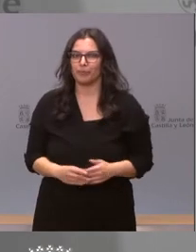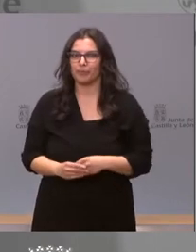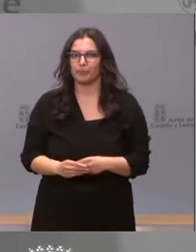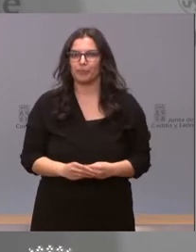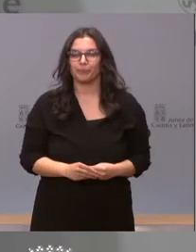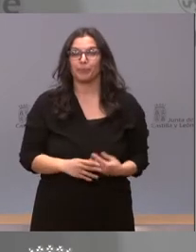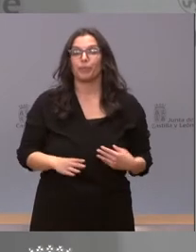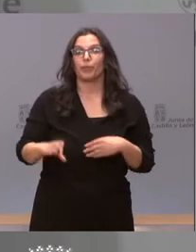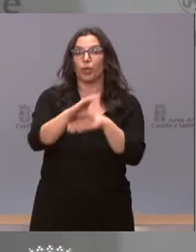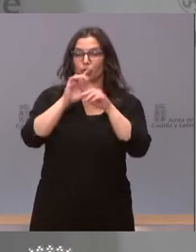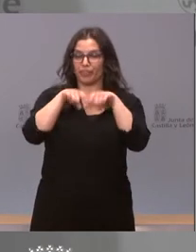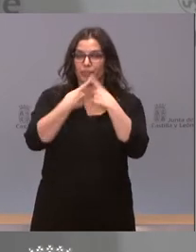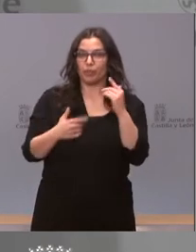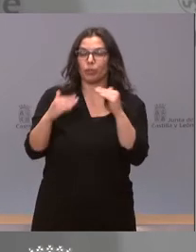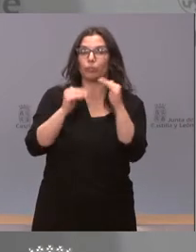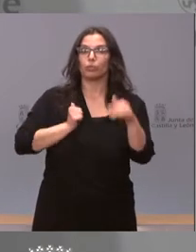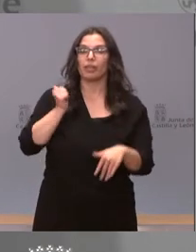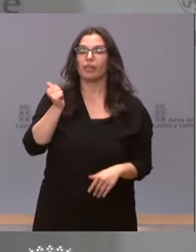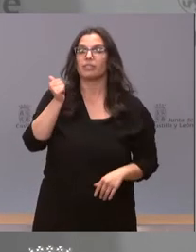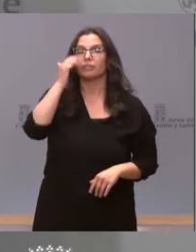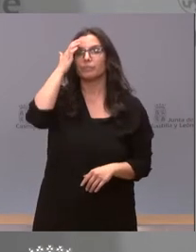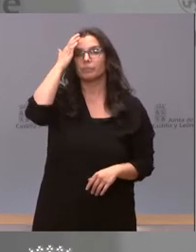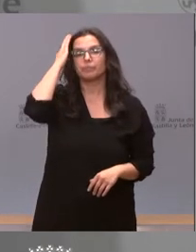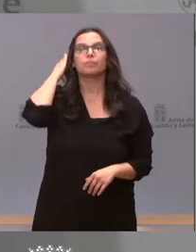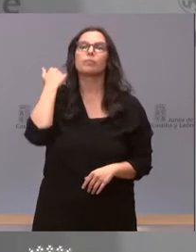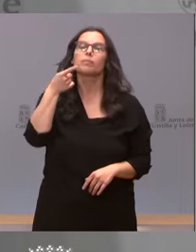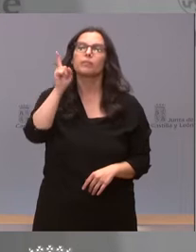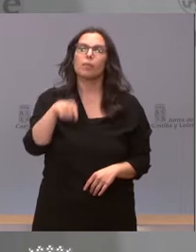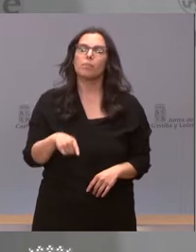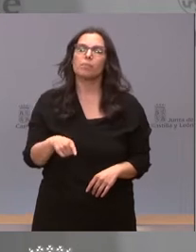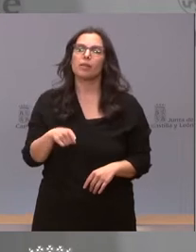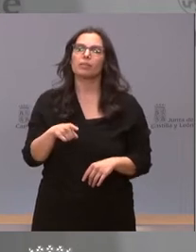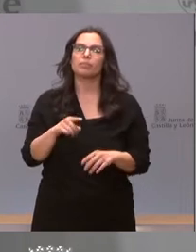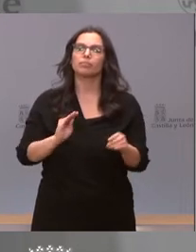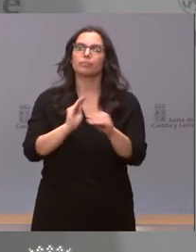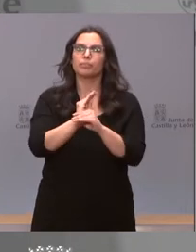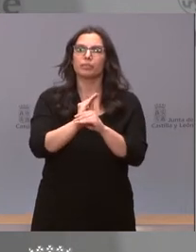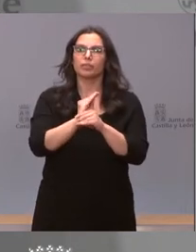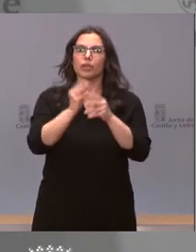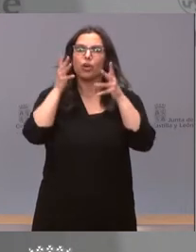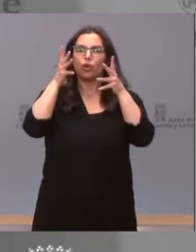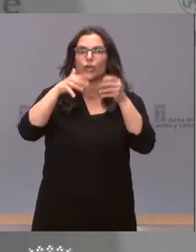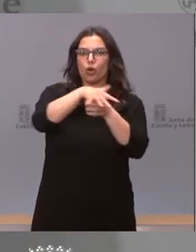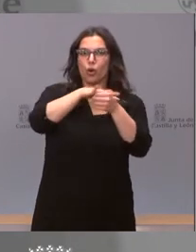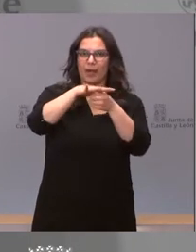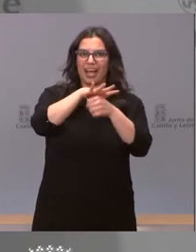La Consejería de Familia y de Igualdad de Oportunidades también destina al Consejo Comercial del Bierzo